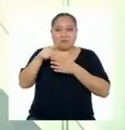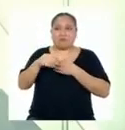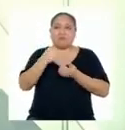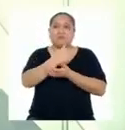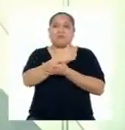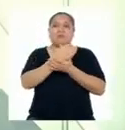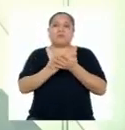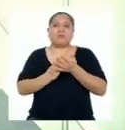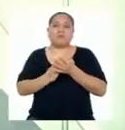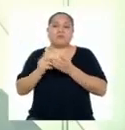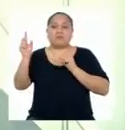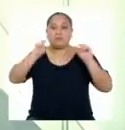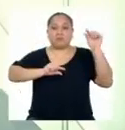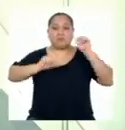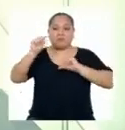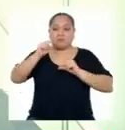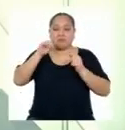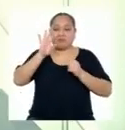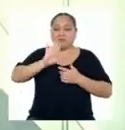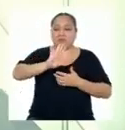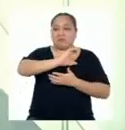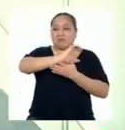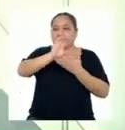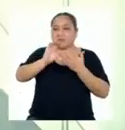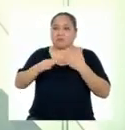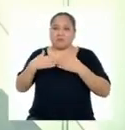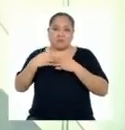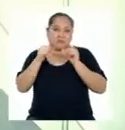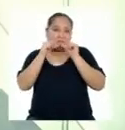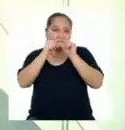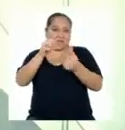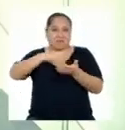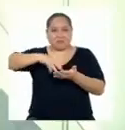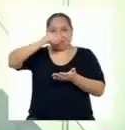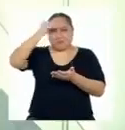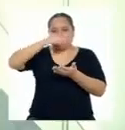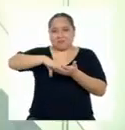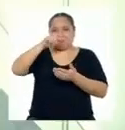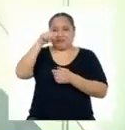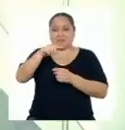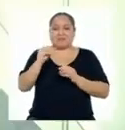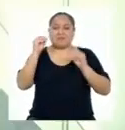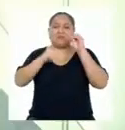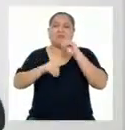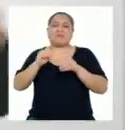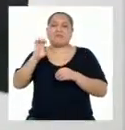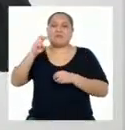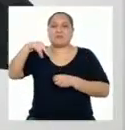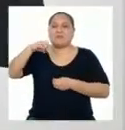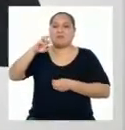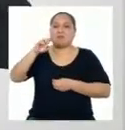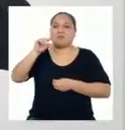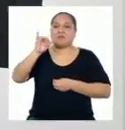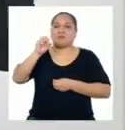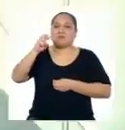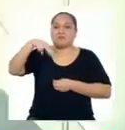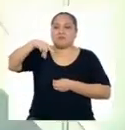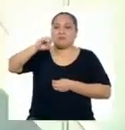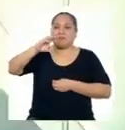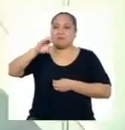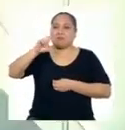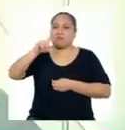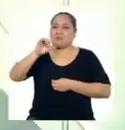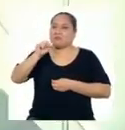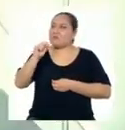químicos y sus particularidades Y luego seguiremos aprendiendo sobre las aplicaciones de la energía nuclear Hola, Jonathan